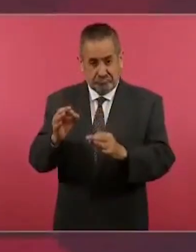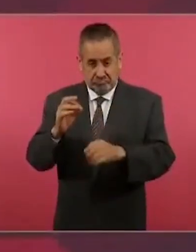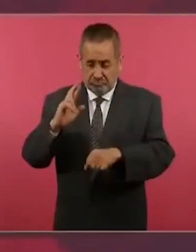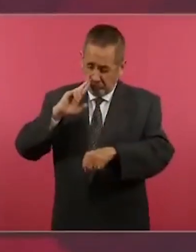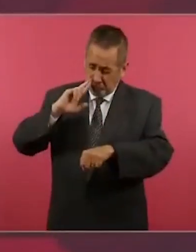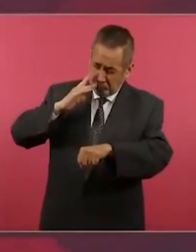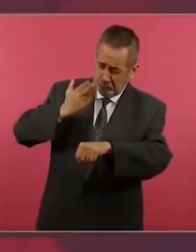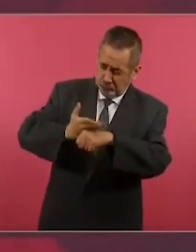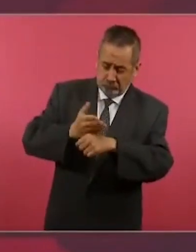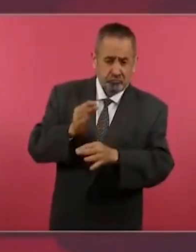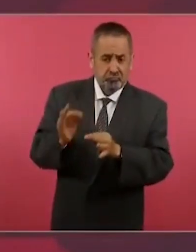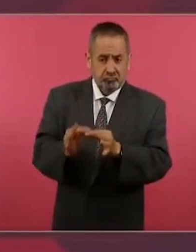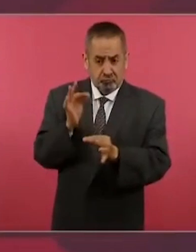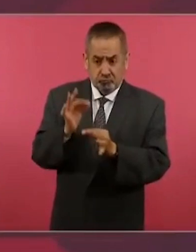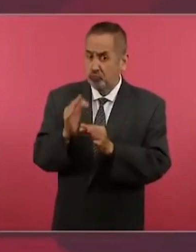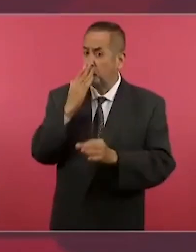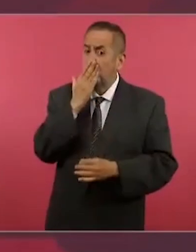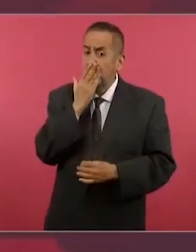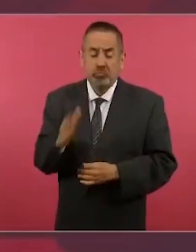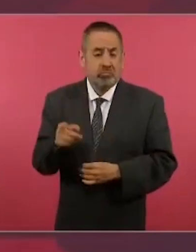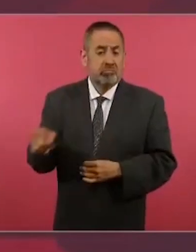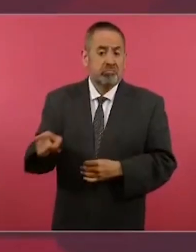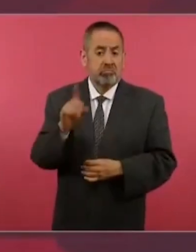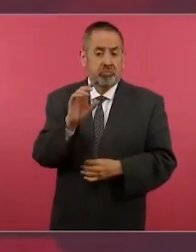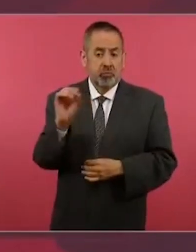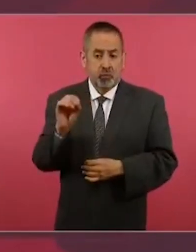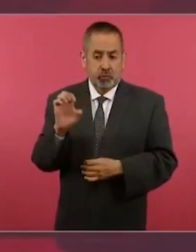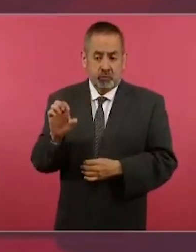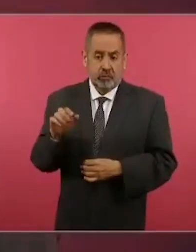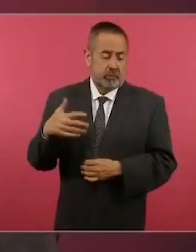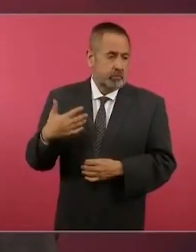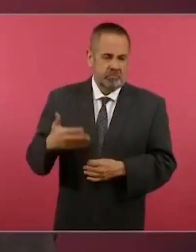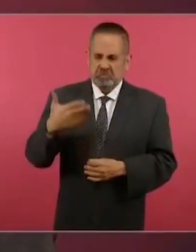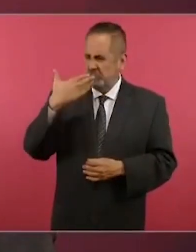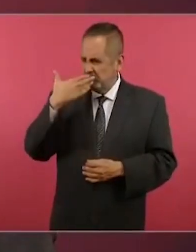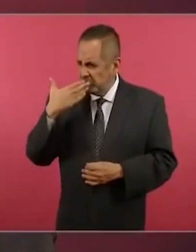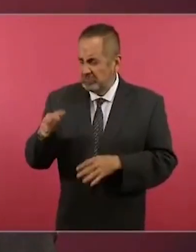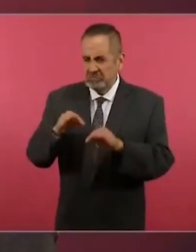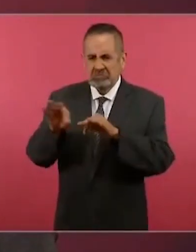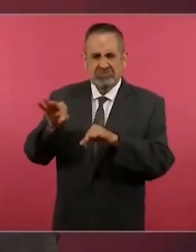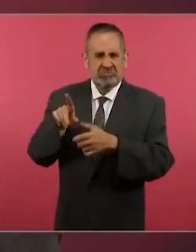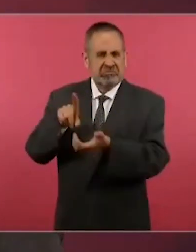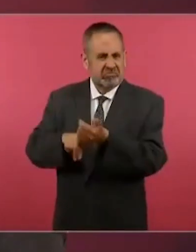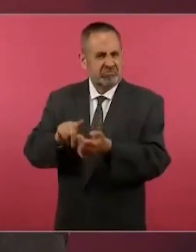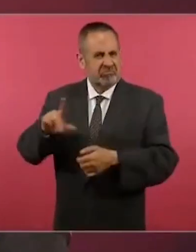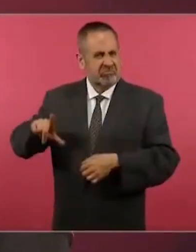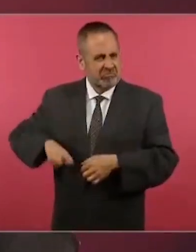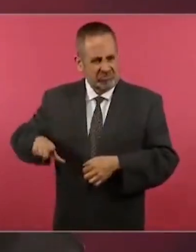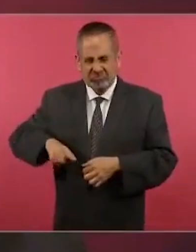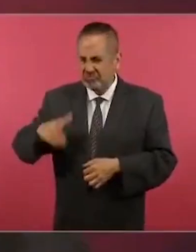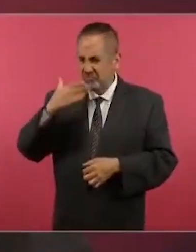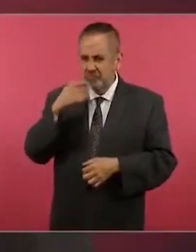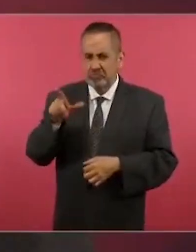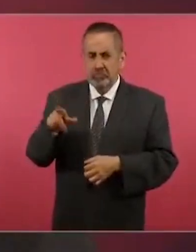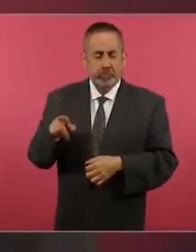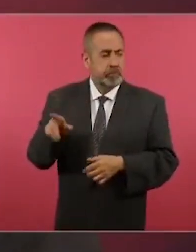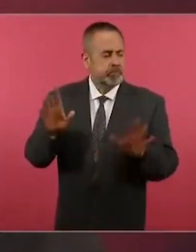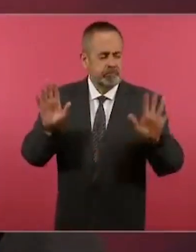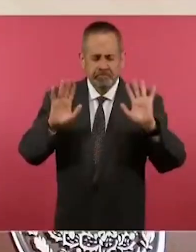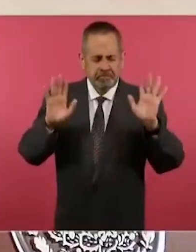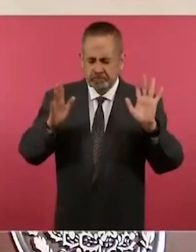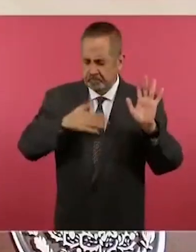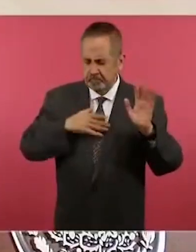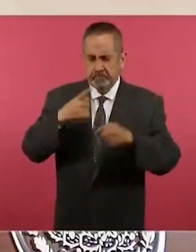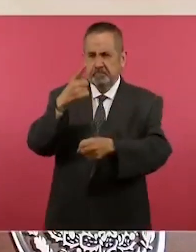responsable como buen servidor público, poniendo por delante